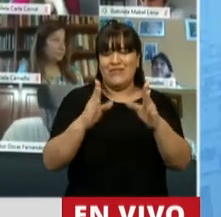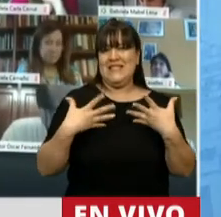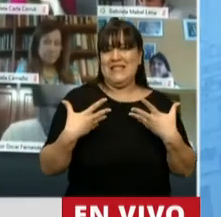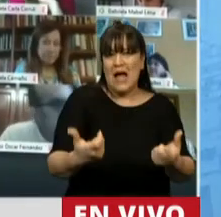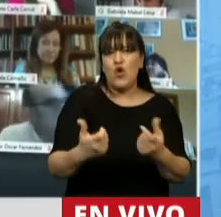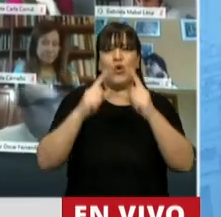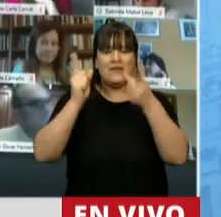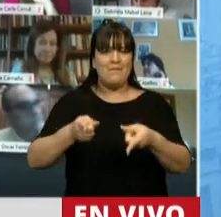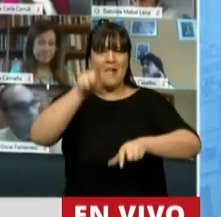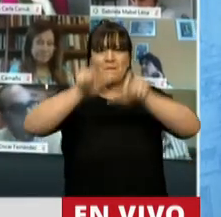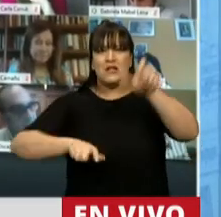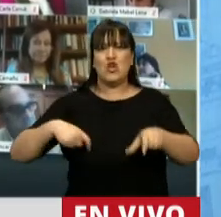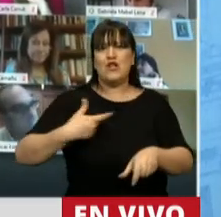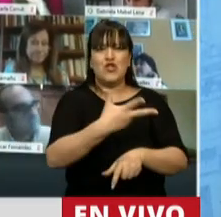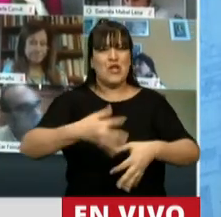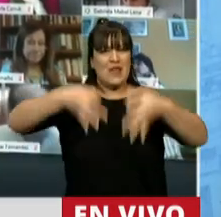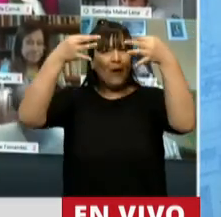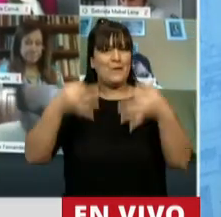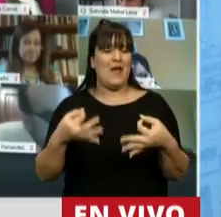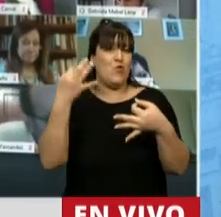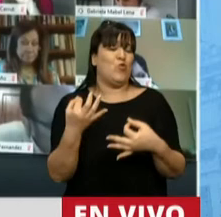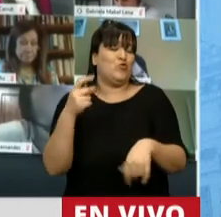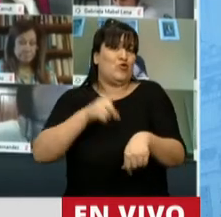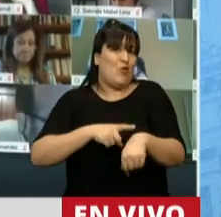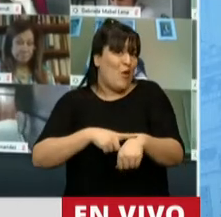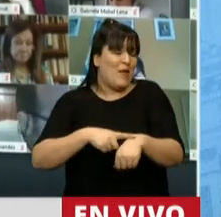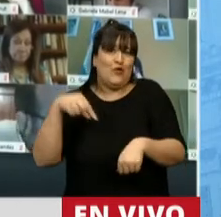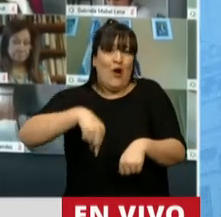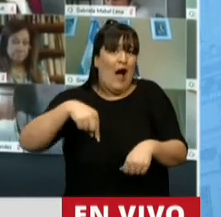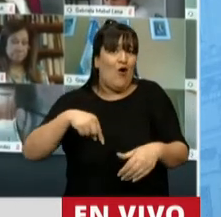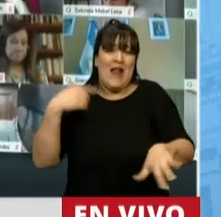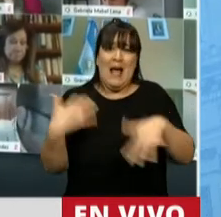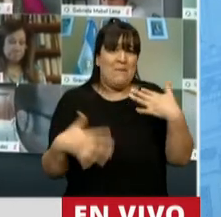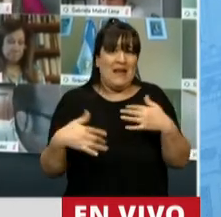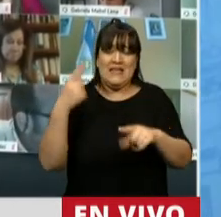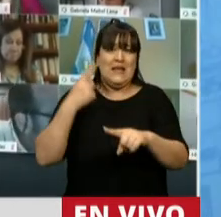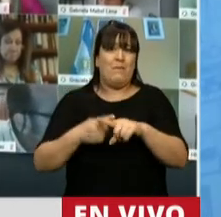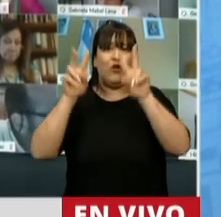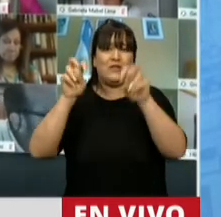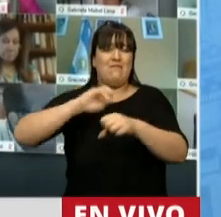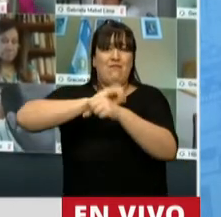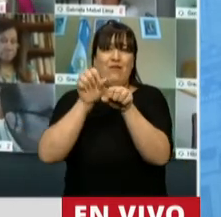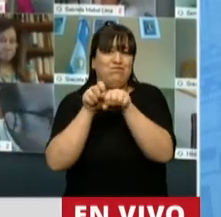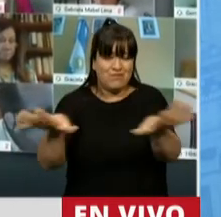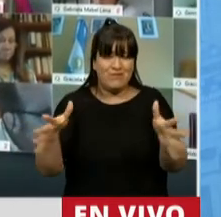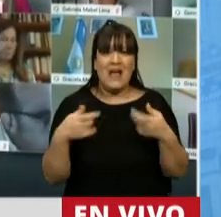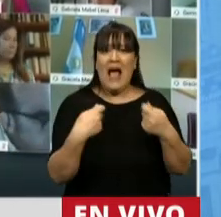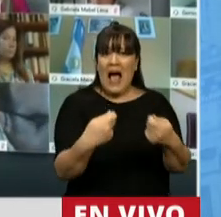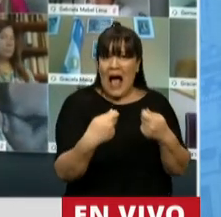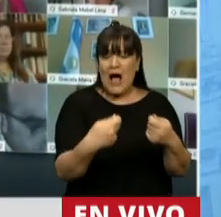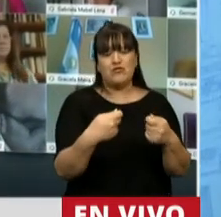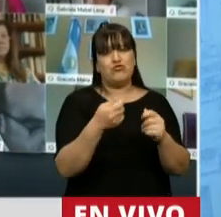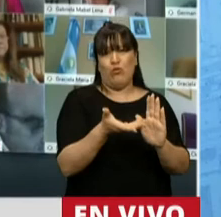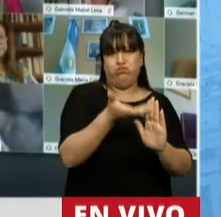sociedad en una situación de emergencia como la que nos seguimos encontrando por la pandemia. El gasto primario aumentó y los